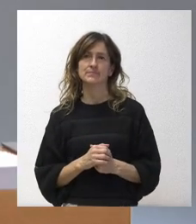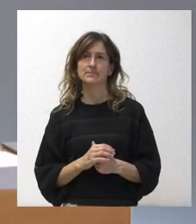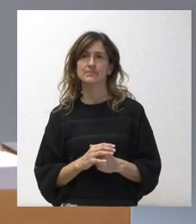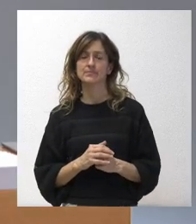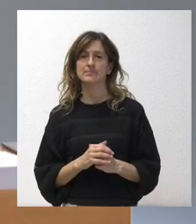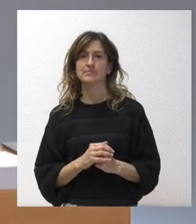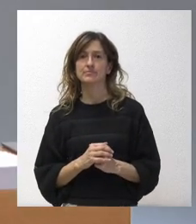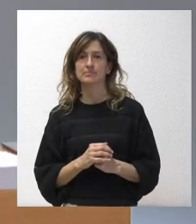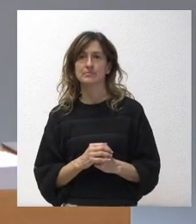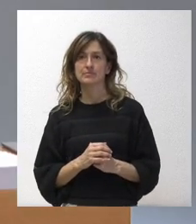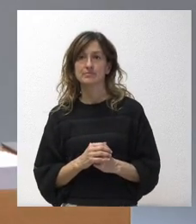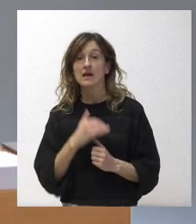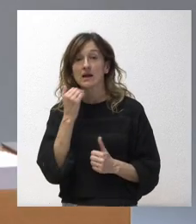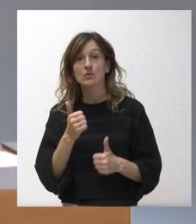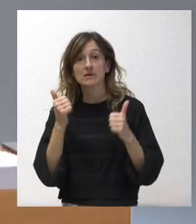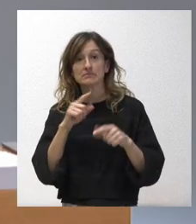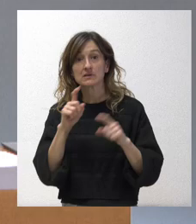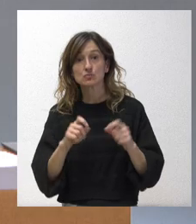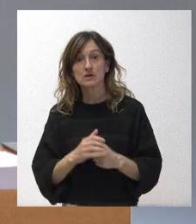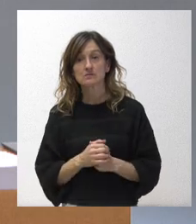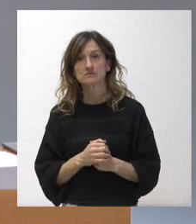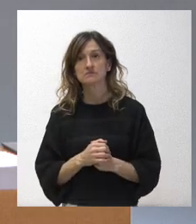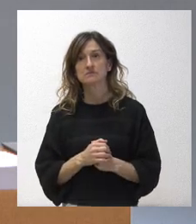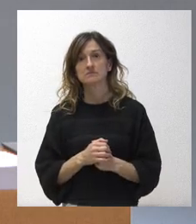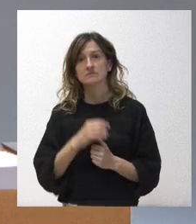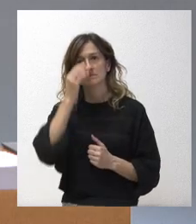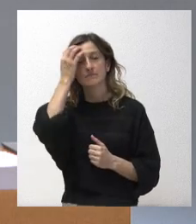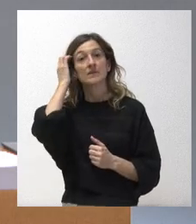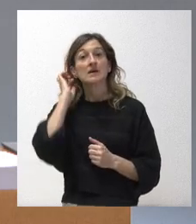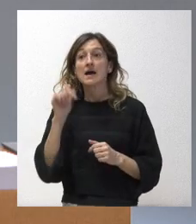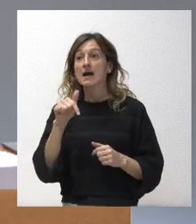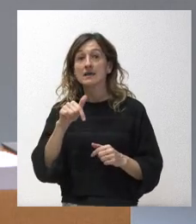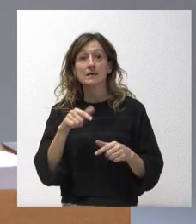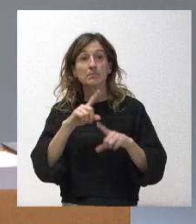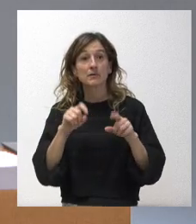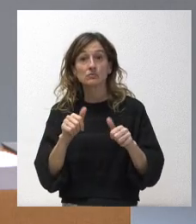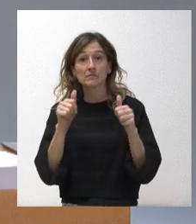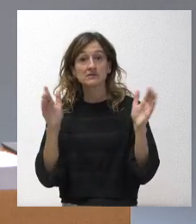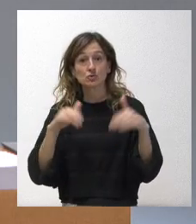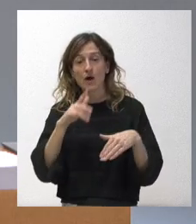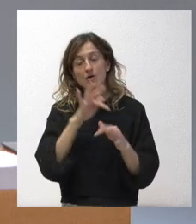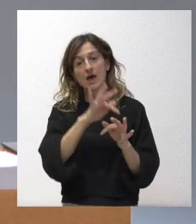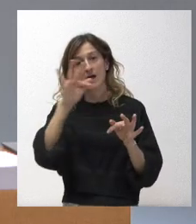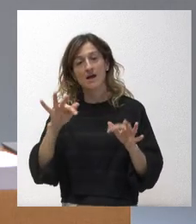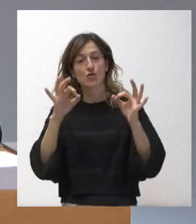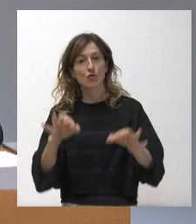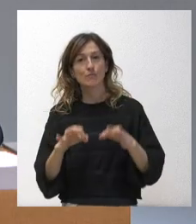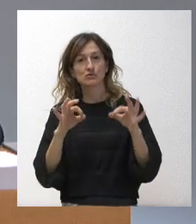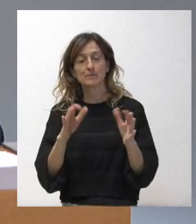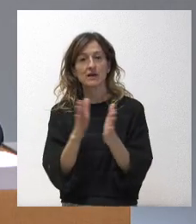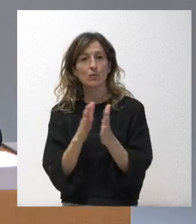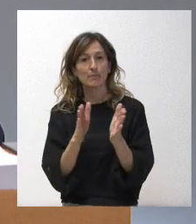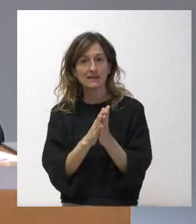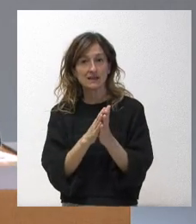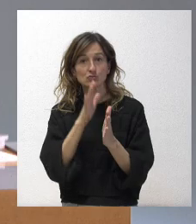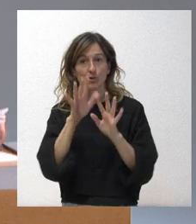Muy bien. ¿Alguna cuestión más? Si no tenemos más preguntas en la sala, vamos a dar paso, como siempre, a nuestros compañeros